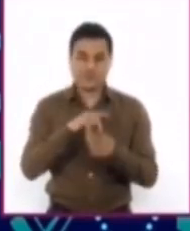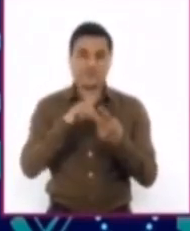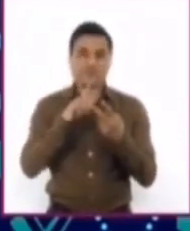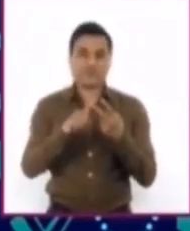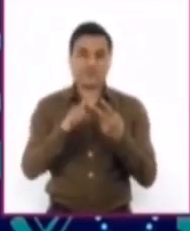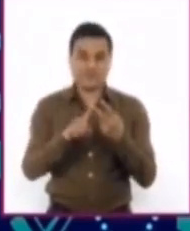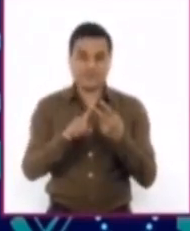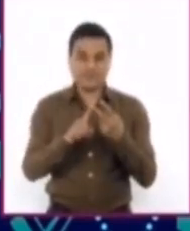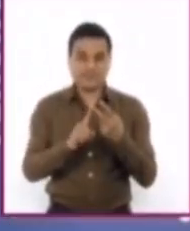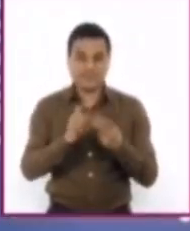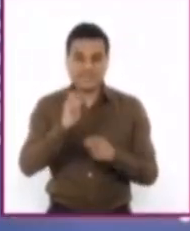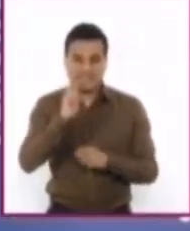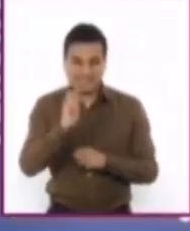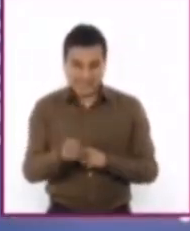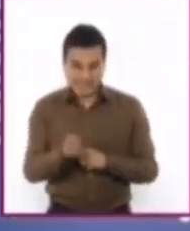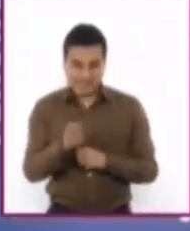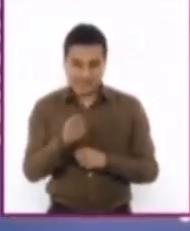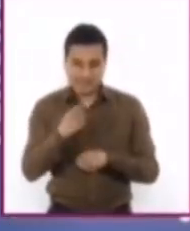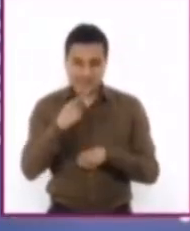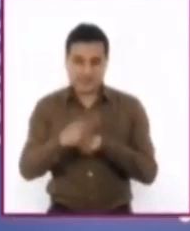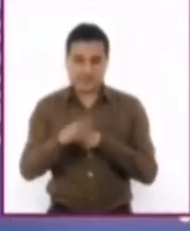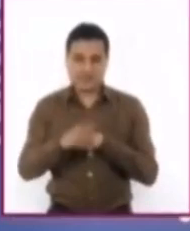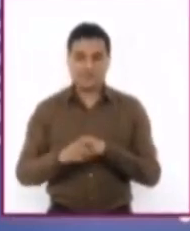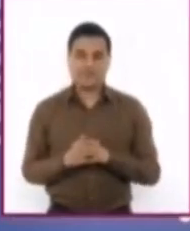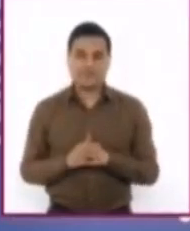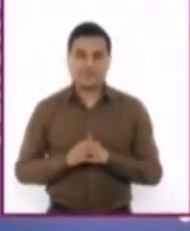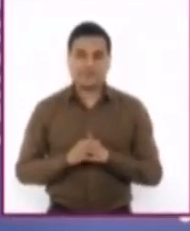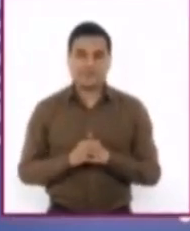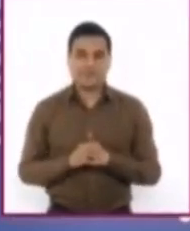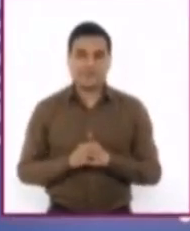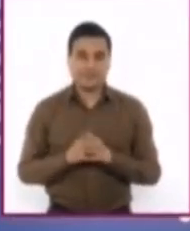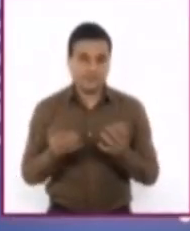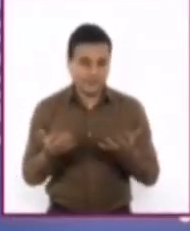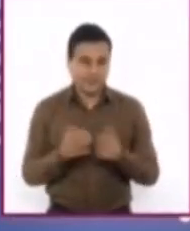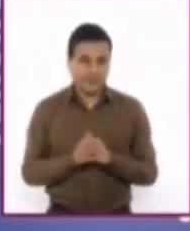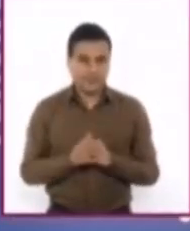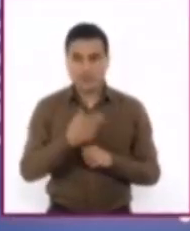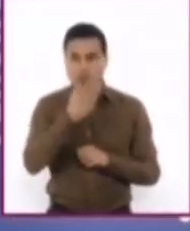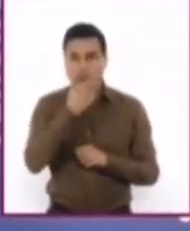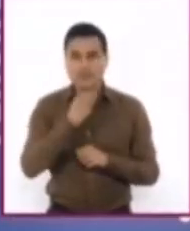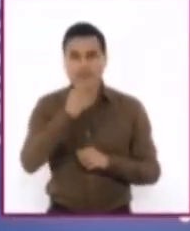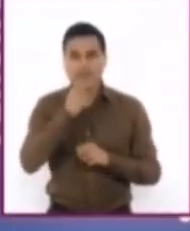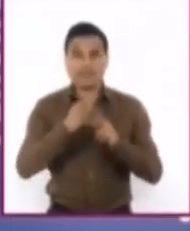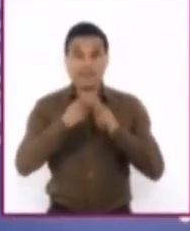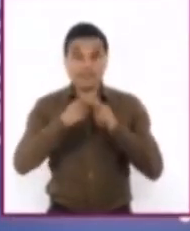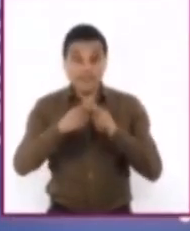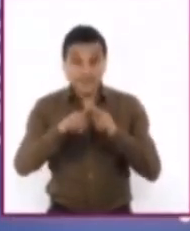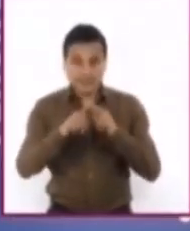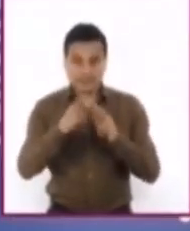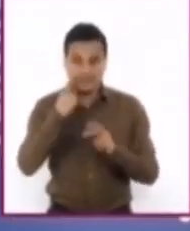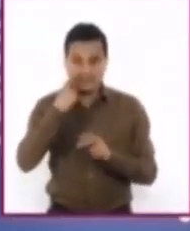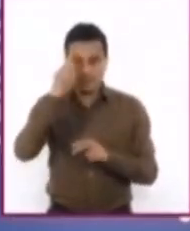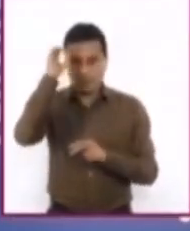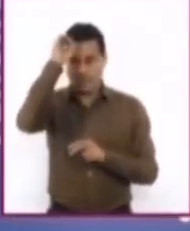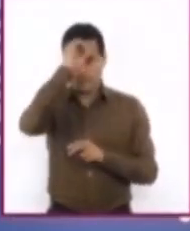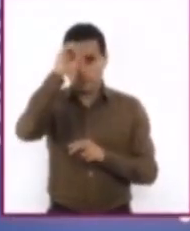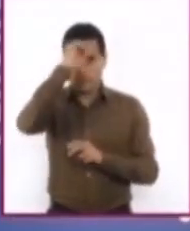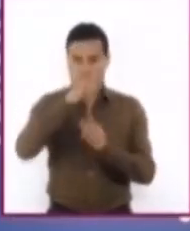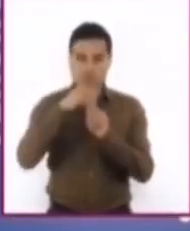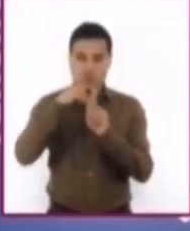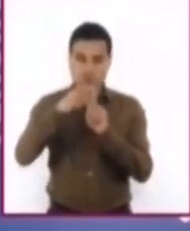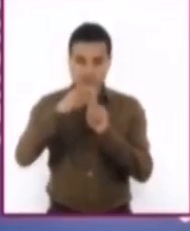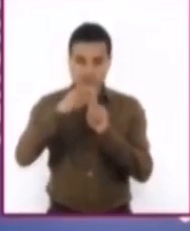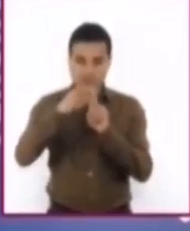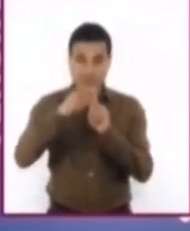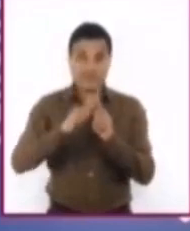el autor desaprueba la inversión en la energía nuclear. Por eso, comienza poniendo la idea a favor del uso de la energía nuclear